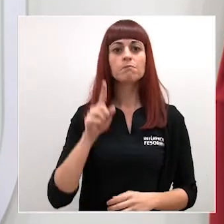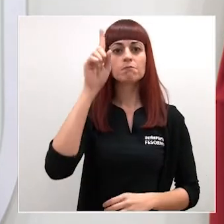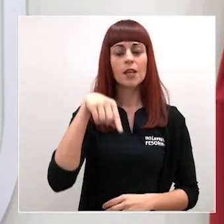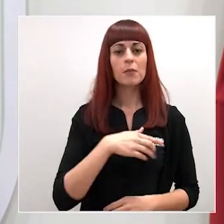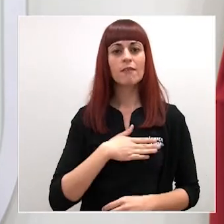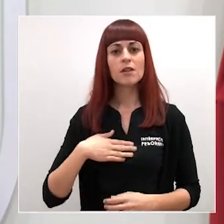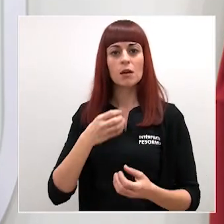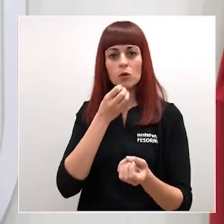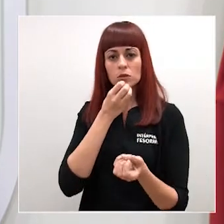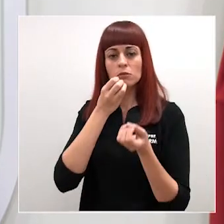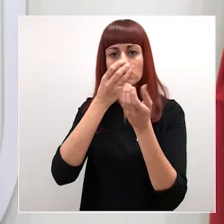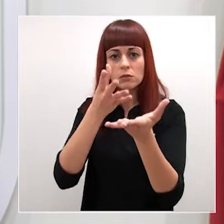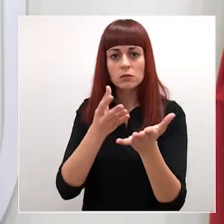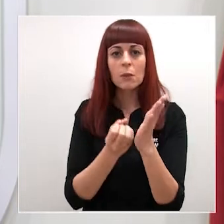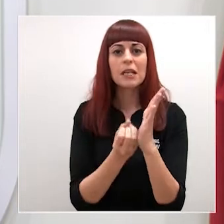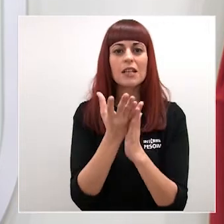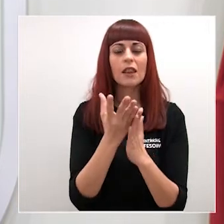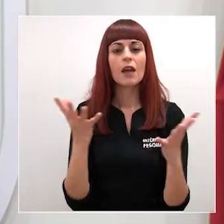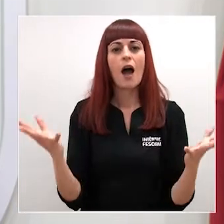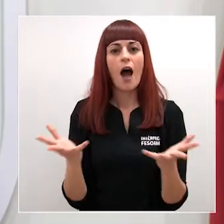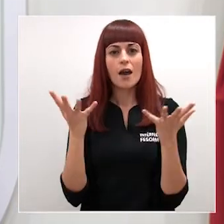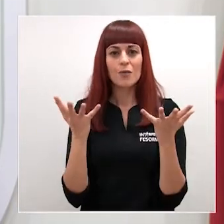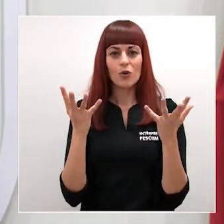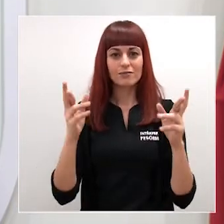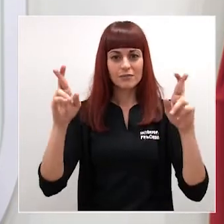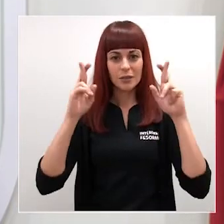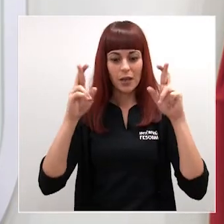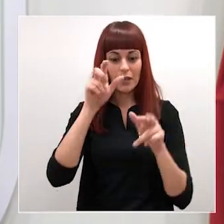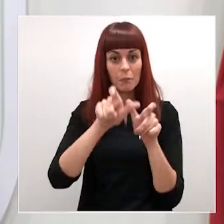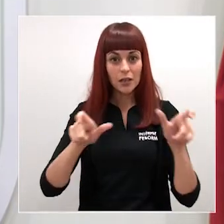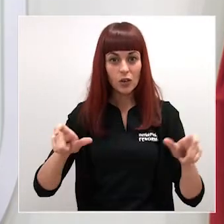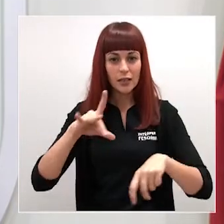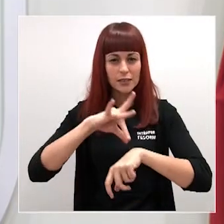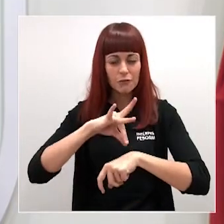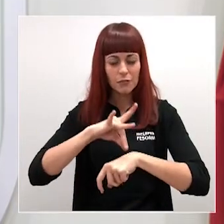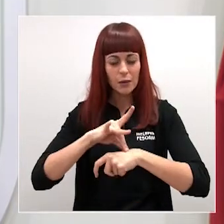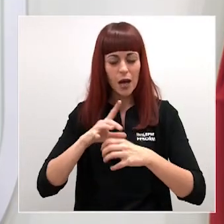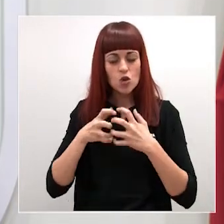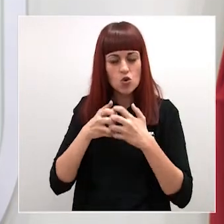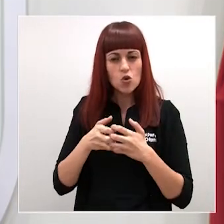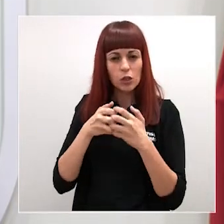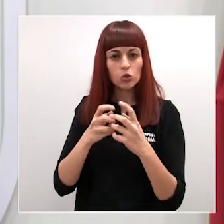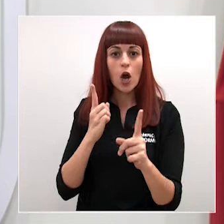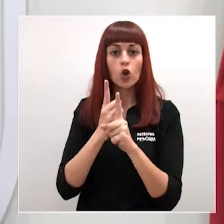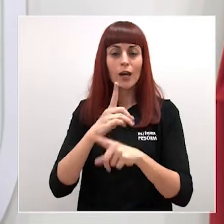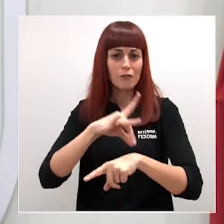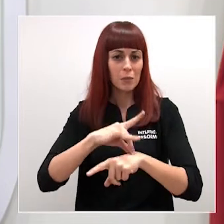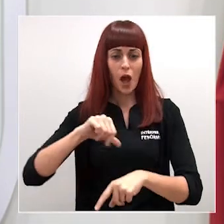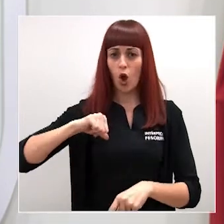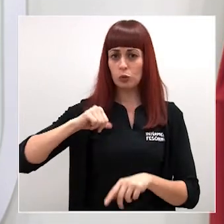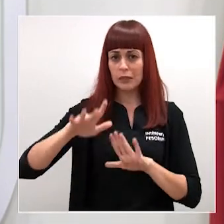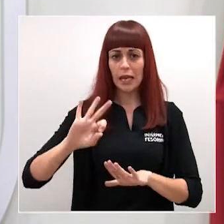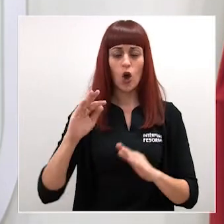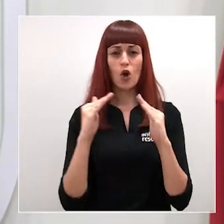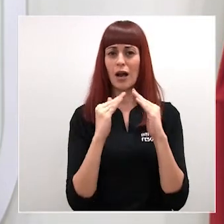queremos hacer llegar un mensaje de ánimo y esperanza a todos los enfermos que están luchando contra la enfermedad en los hospitales o en